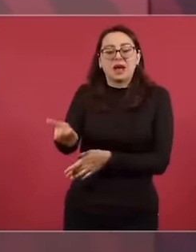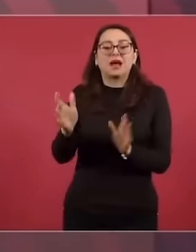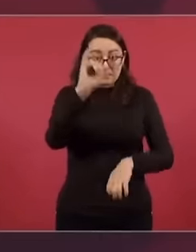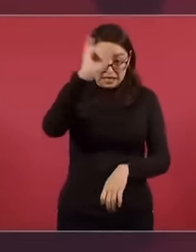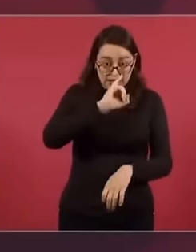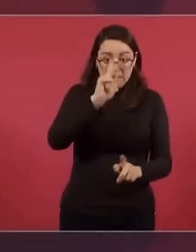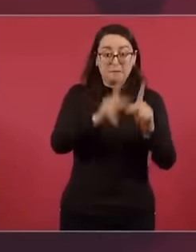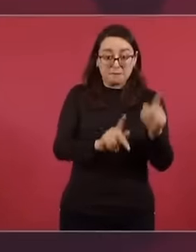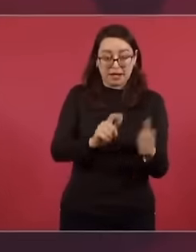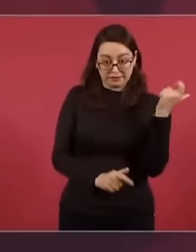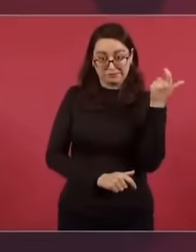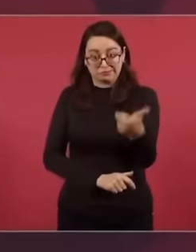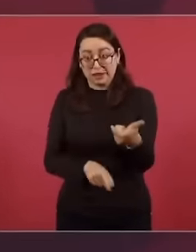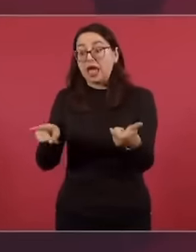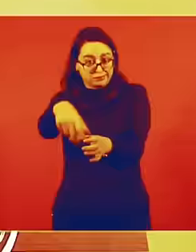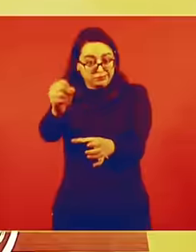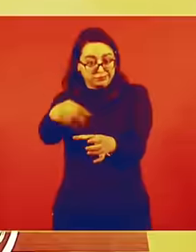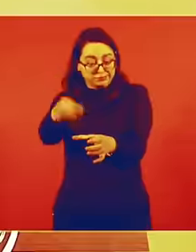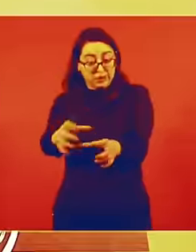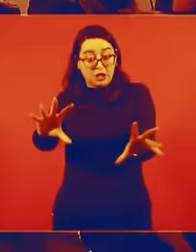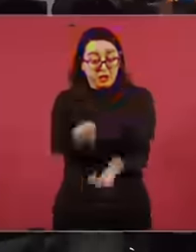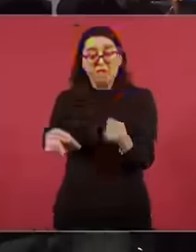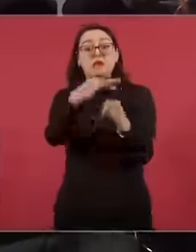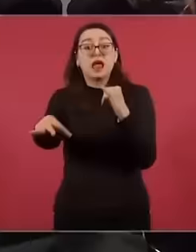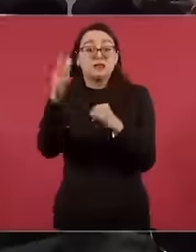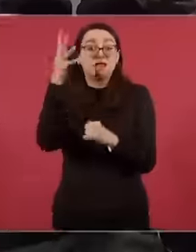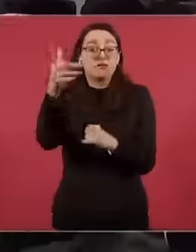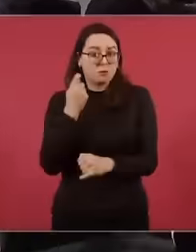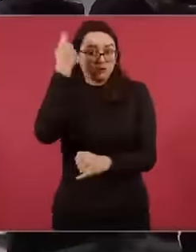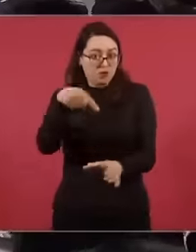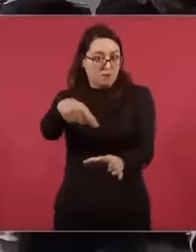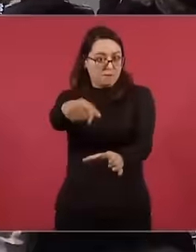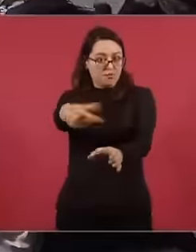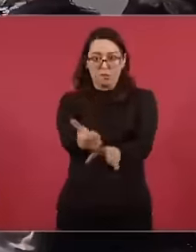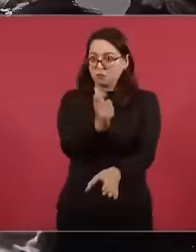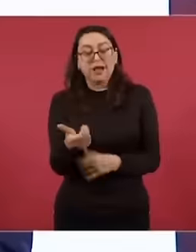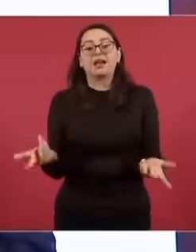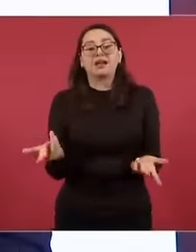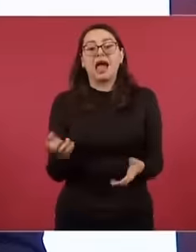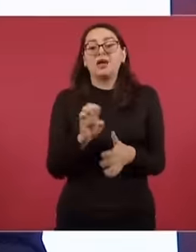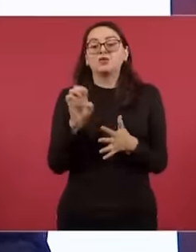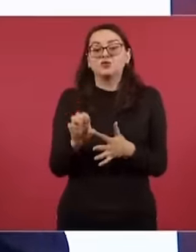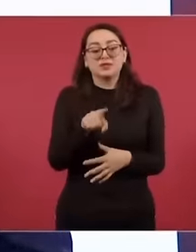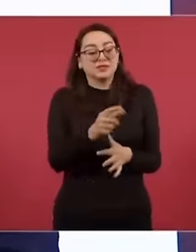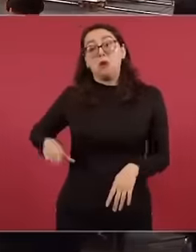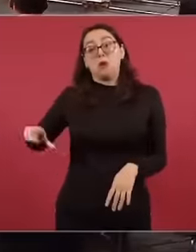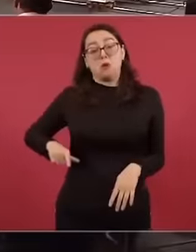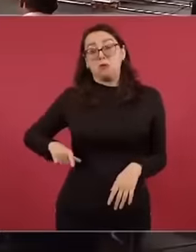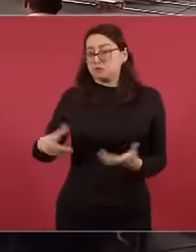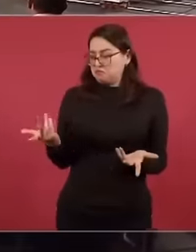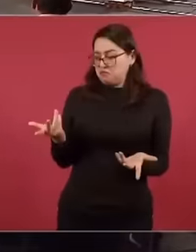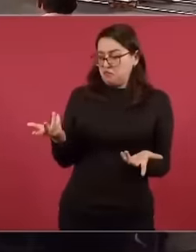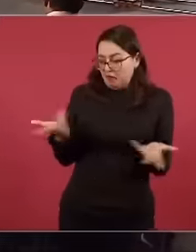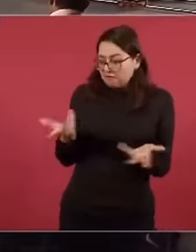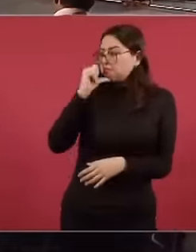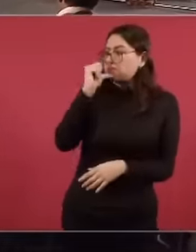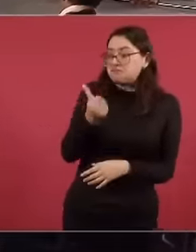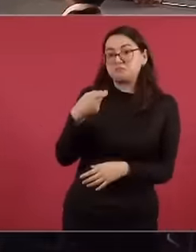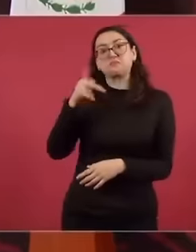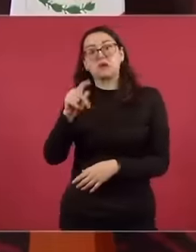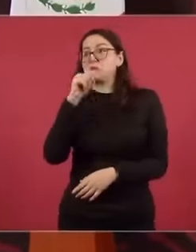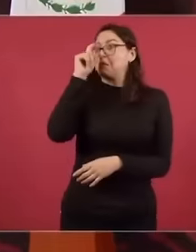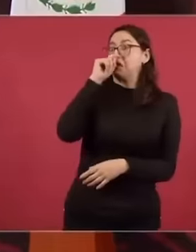los empresarios y los trabajadores. El gobierno no aporta. Y entonces ellos dicen que es muy fácil hacer un planteamiento para que aporten más los empresarios